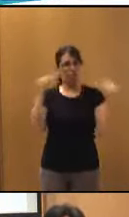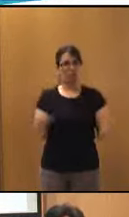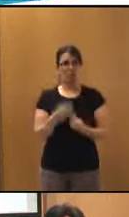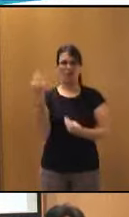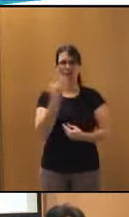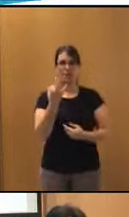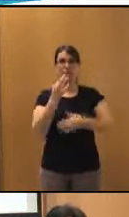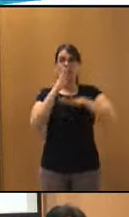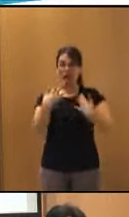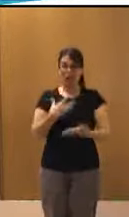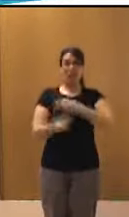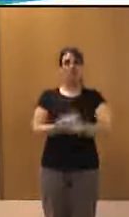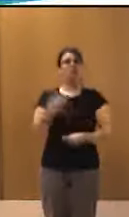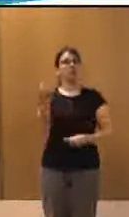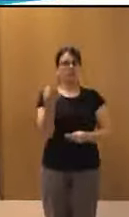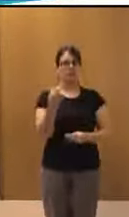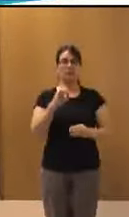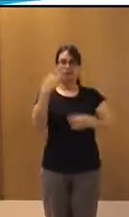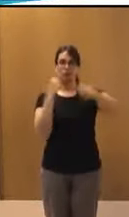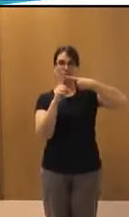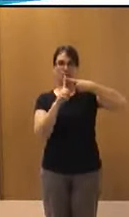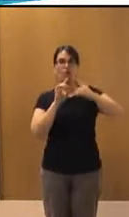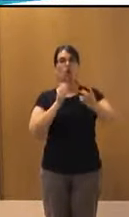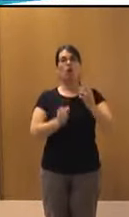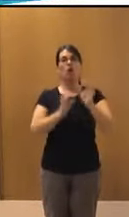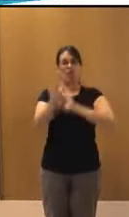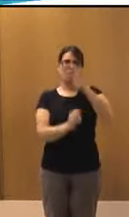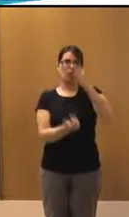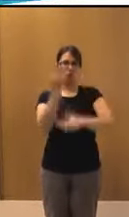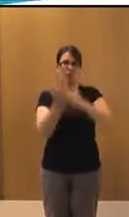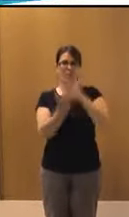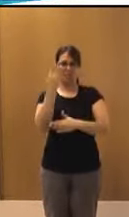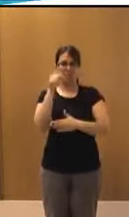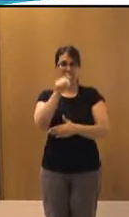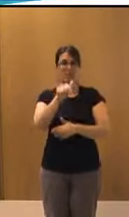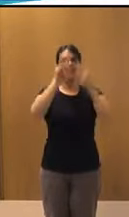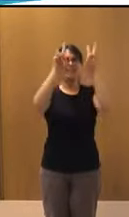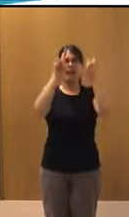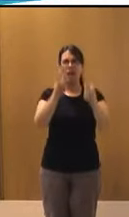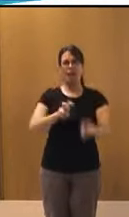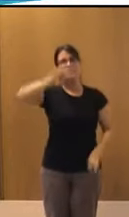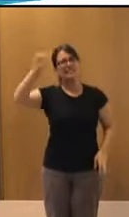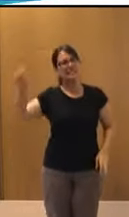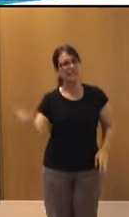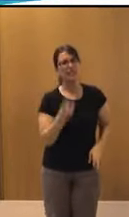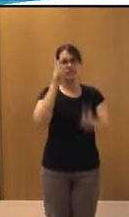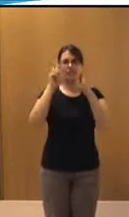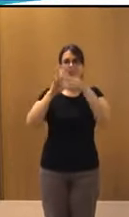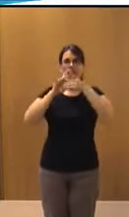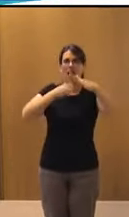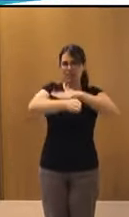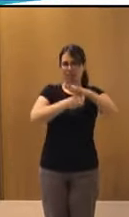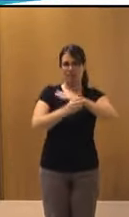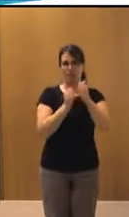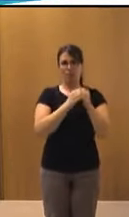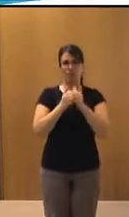estamos realizando? Pues, por una parte, la organización de jornadas que abordan distintas temáticas relacionadas con la accesibilidad en videojuegos.